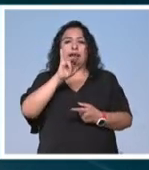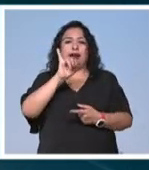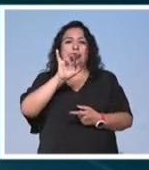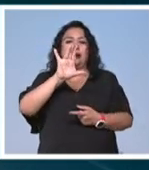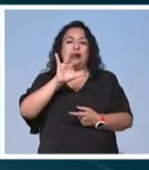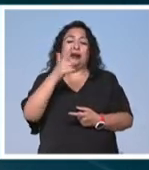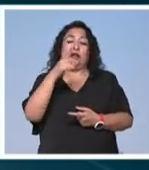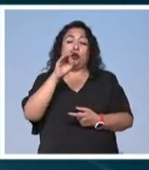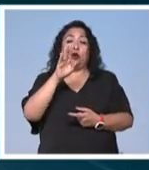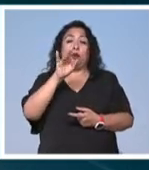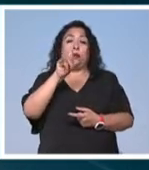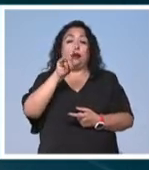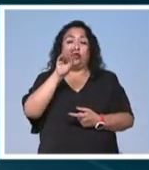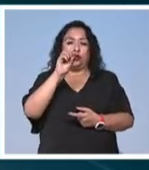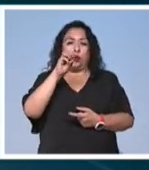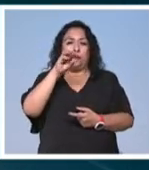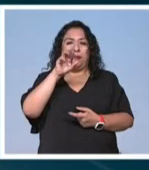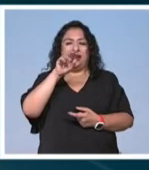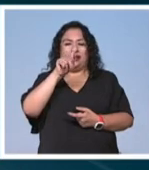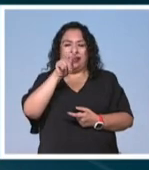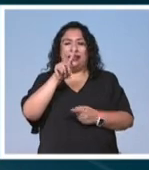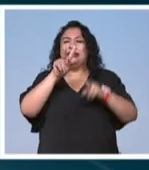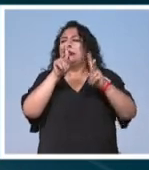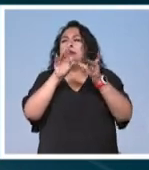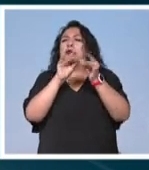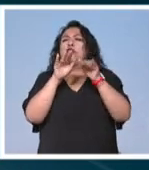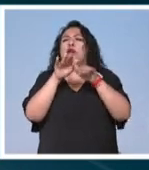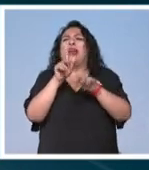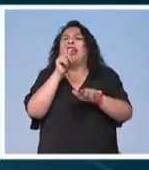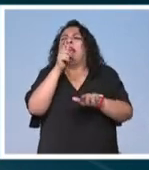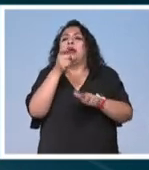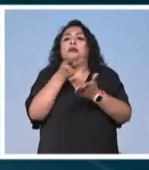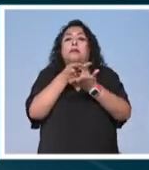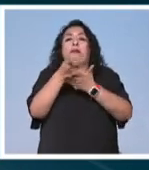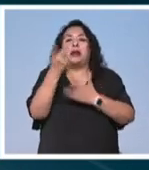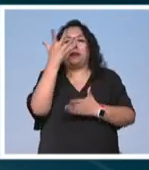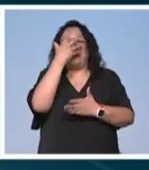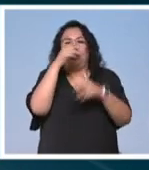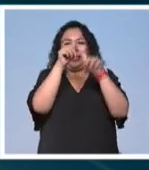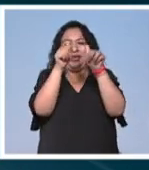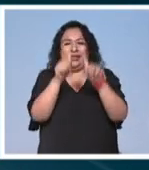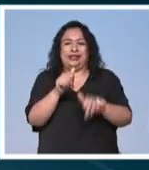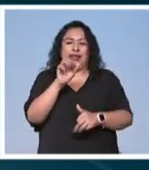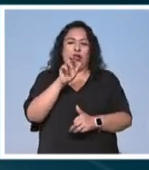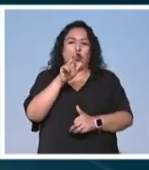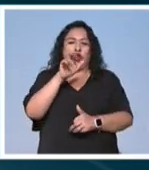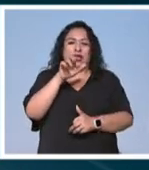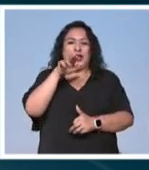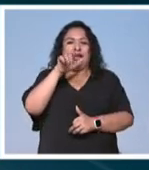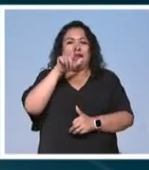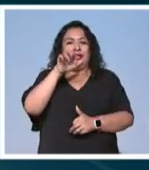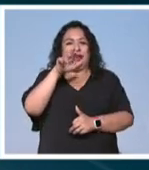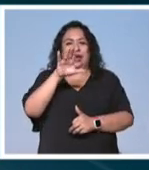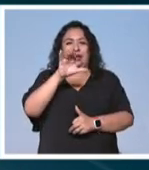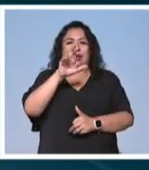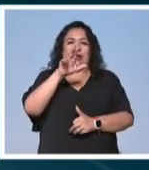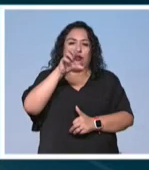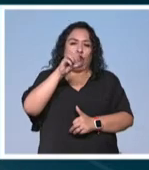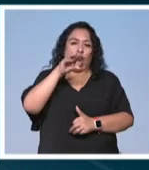Rigoberto Martínez Escarce, a quien nos va a hablar acerca del significado del Premio Bellas Artes de Crónica Literaria, Carlos Montemayor.